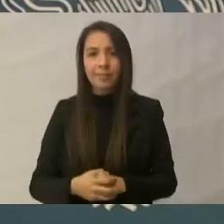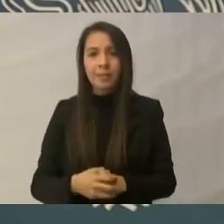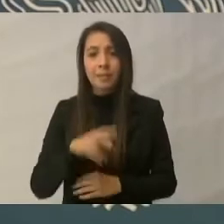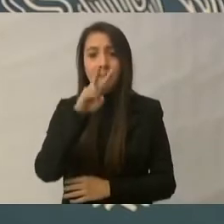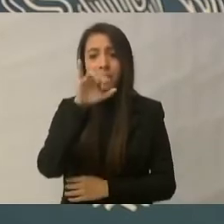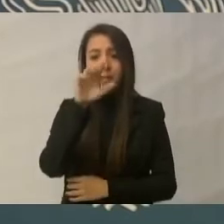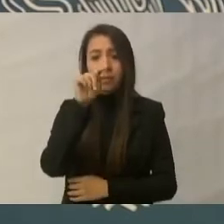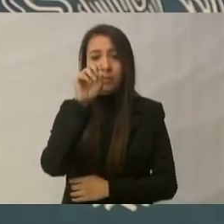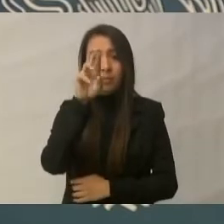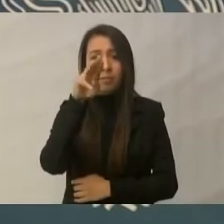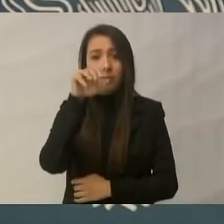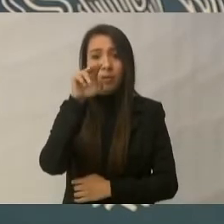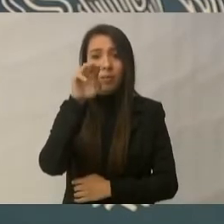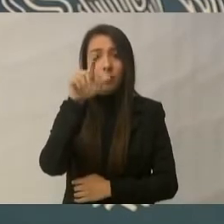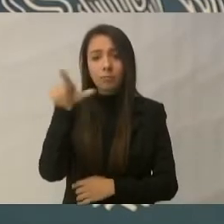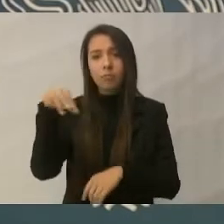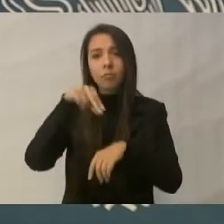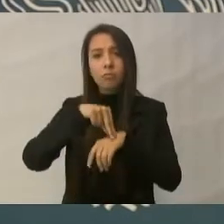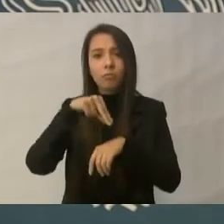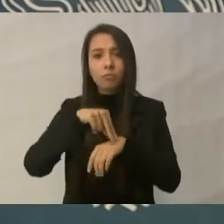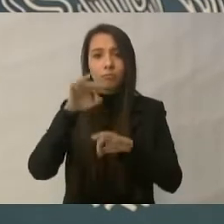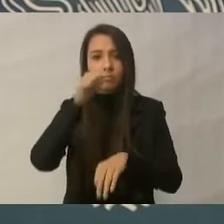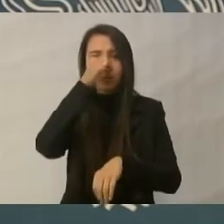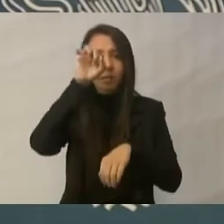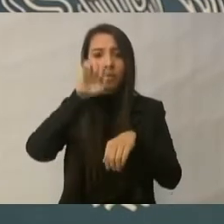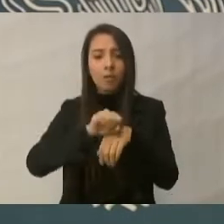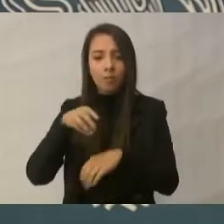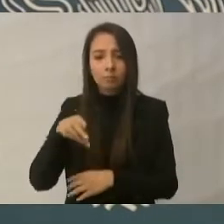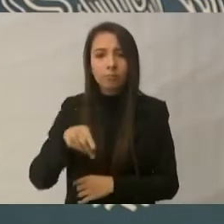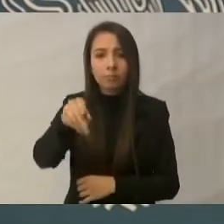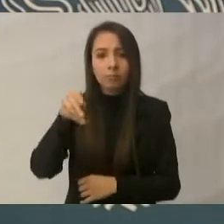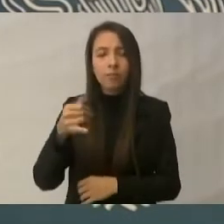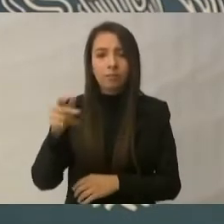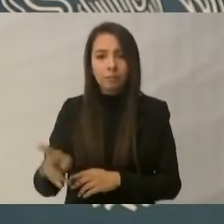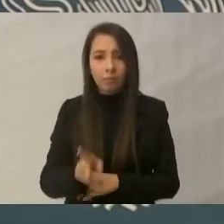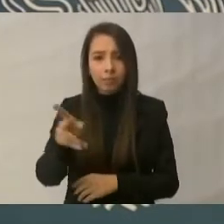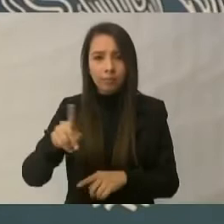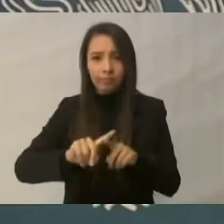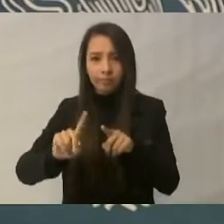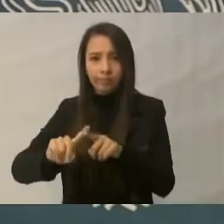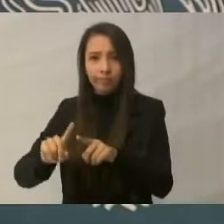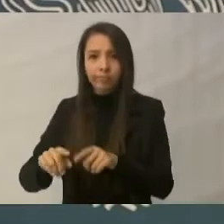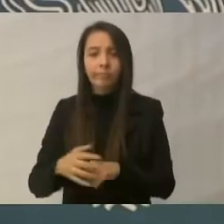Villalobos, Arámbura, doctor, secretario de Agricultura y Desarrollo Rural. Muy bienvenido.